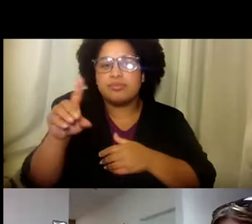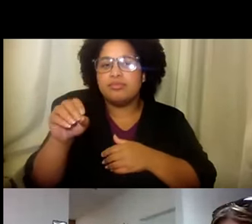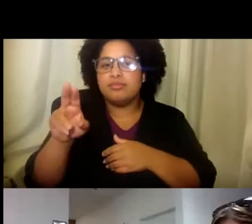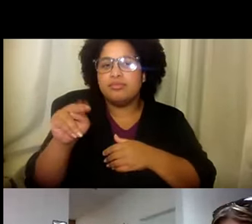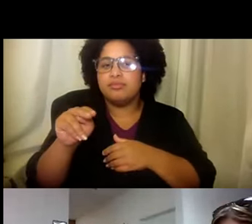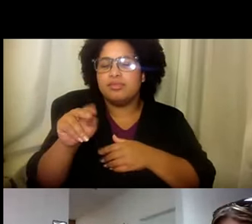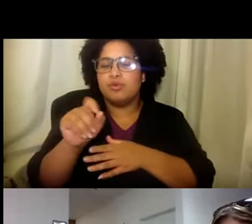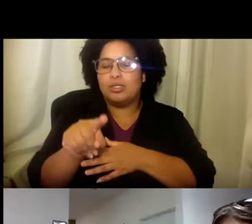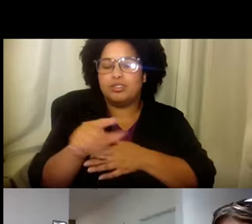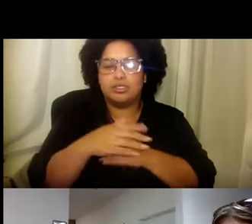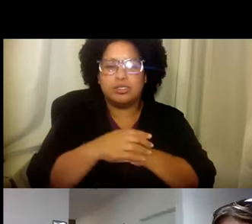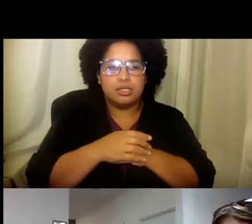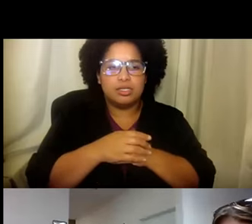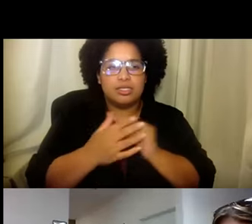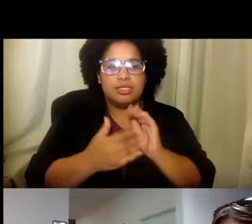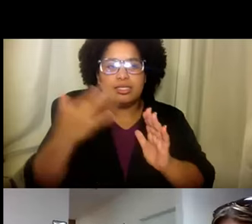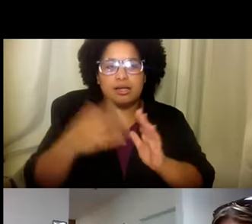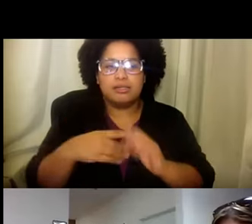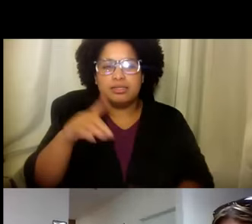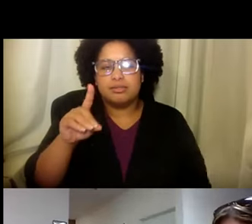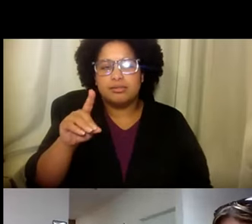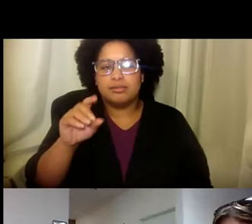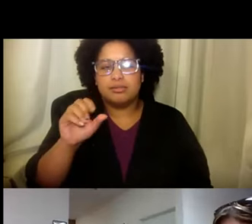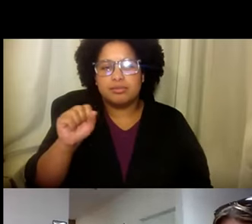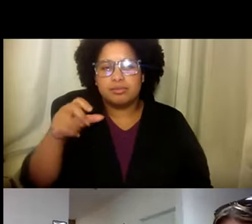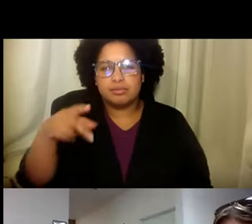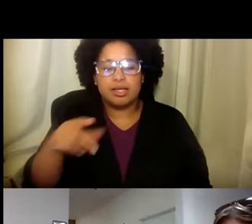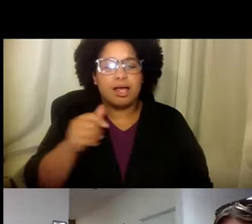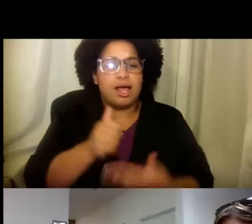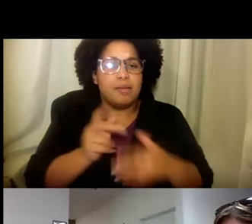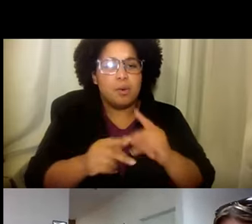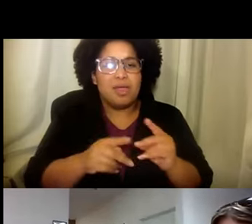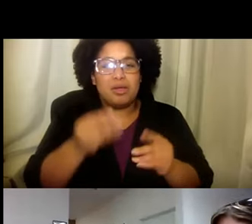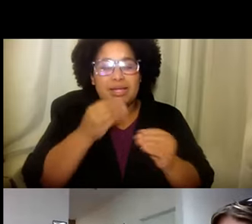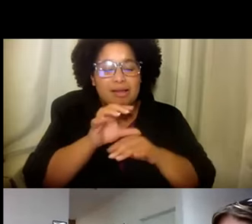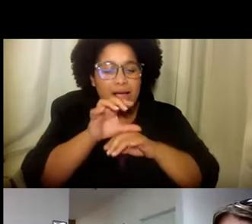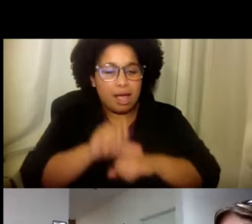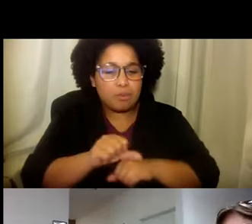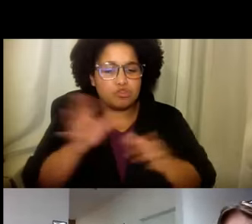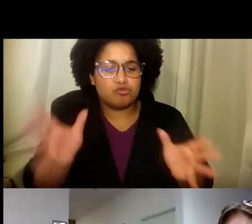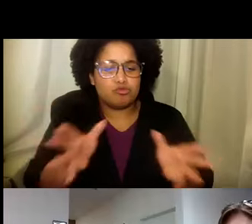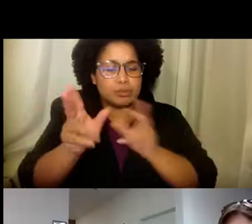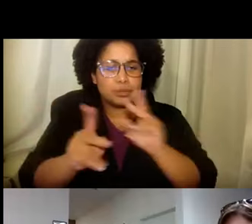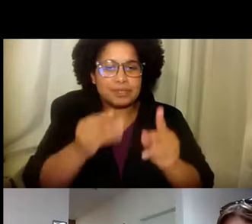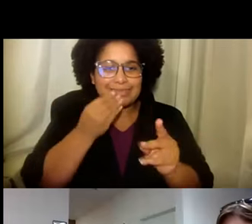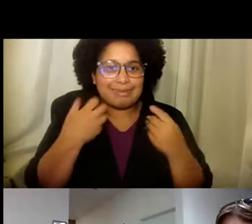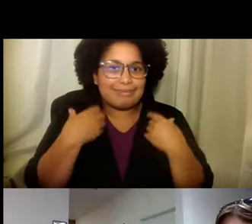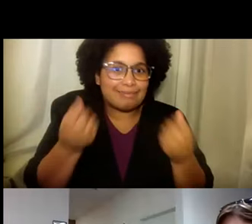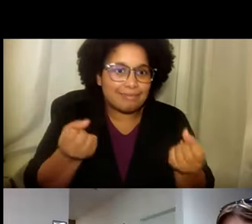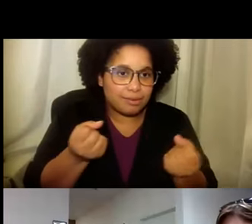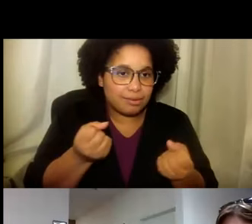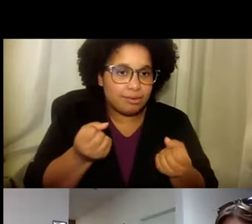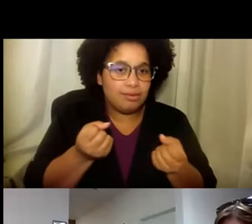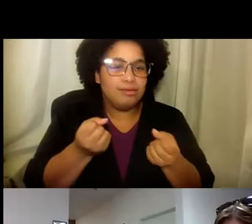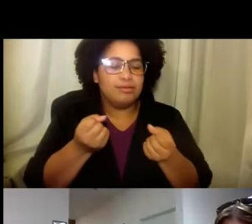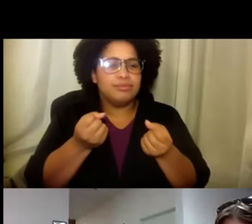Muy bien. Y una pregunta para ti, Don. Porque a veces. Proveedores de soporte directo. Tienen que ayudarle a